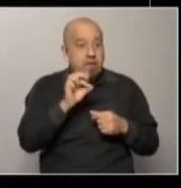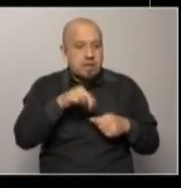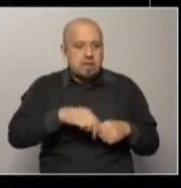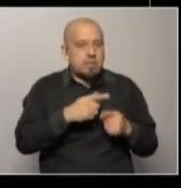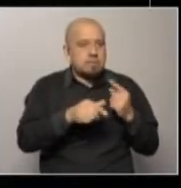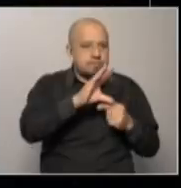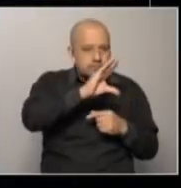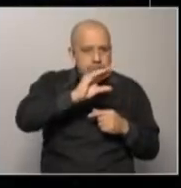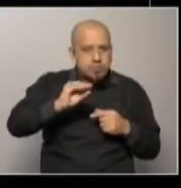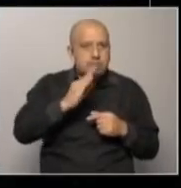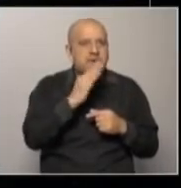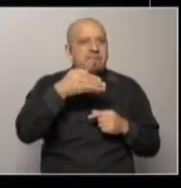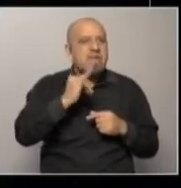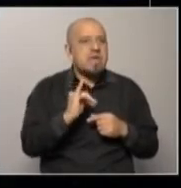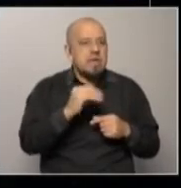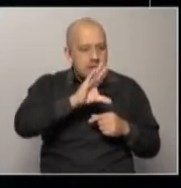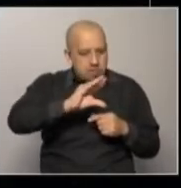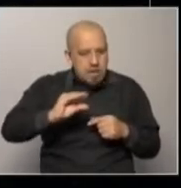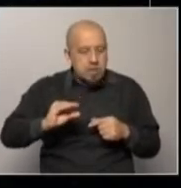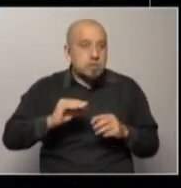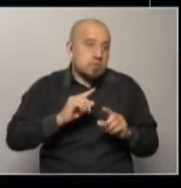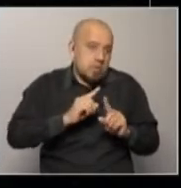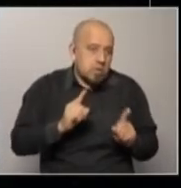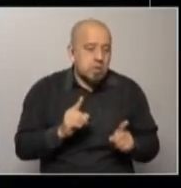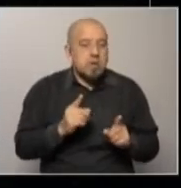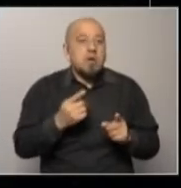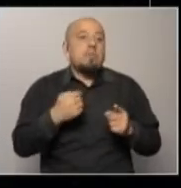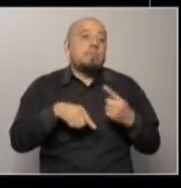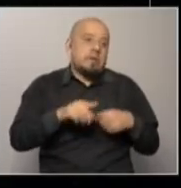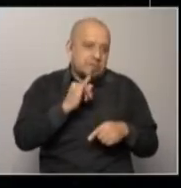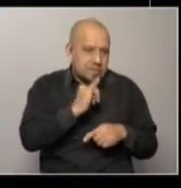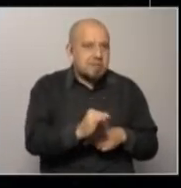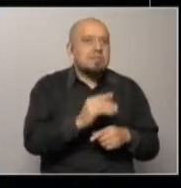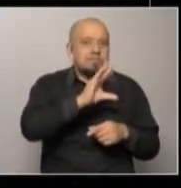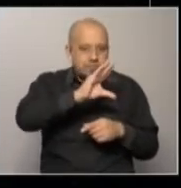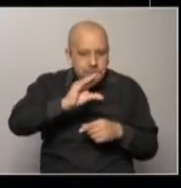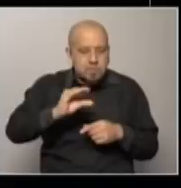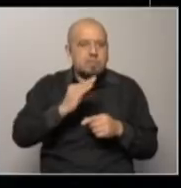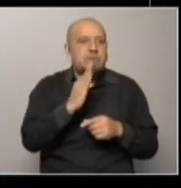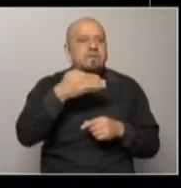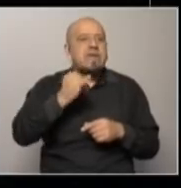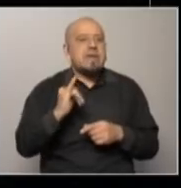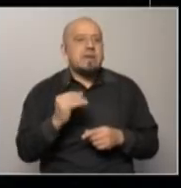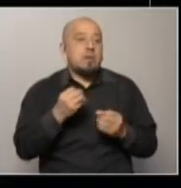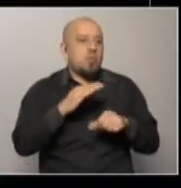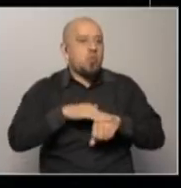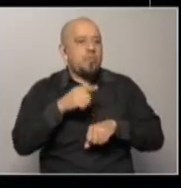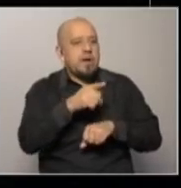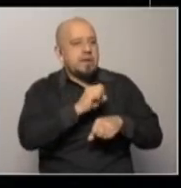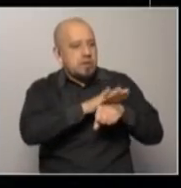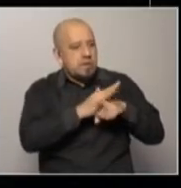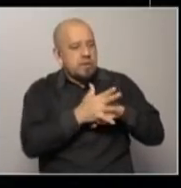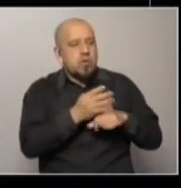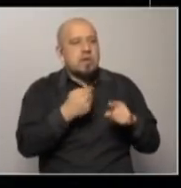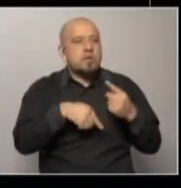del producto, que es lo que efectivamente va a terminar pasando producto de la pandemia. y yo creo que este mensaje, el primer mensaje